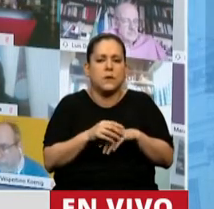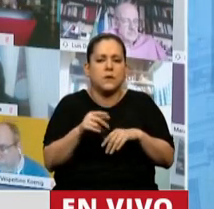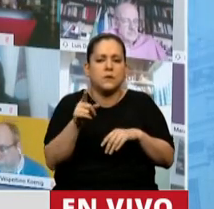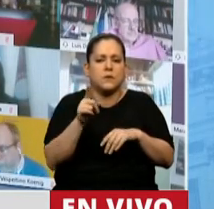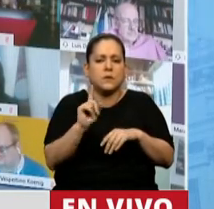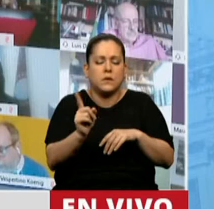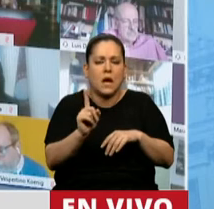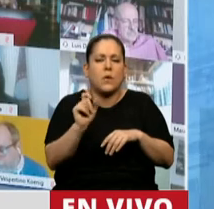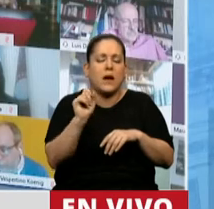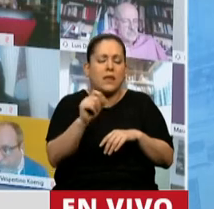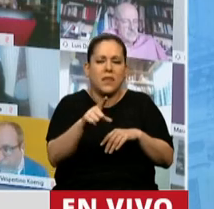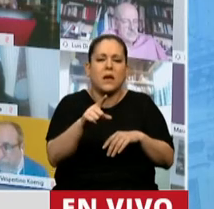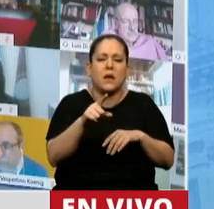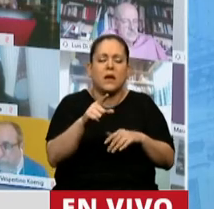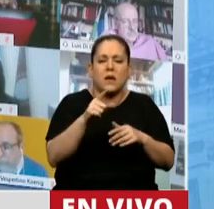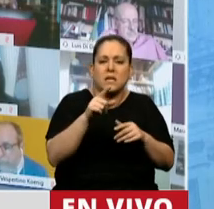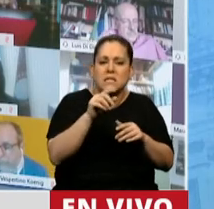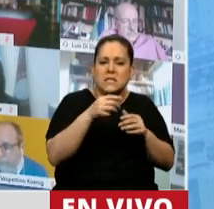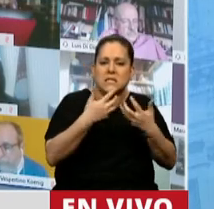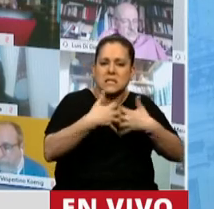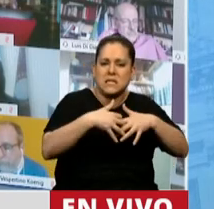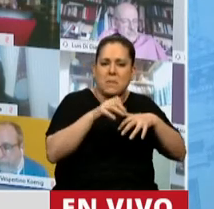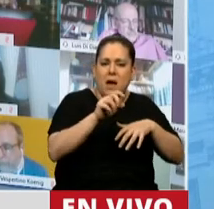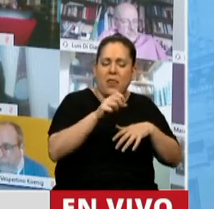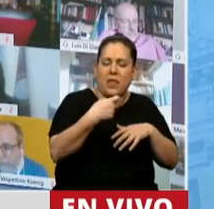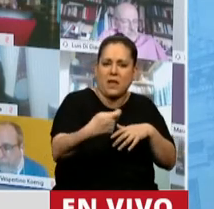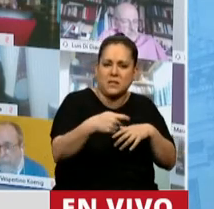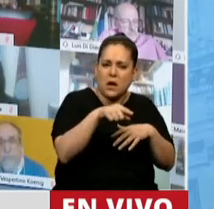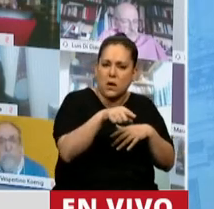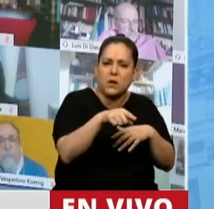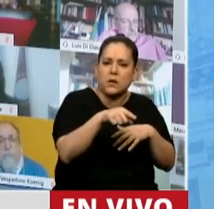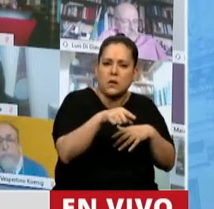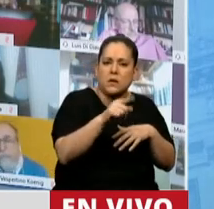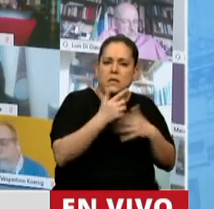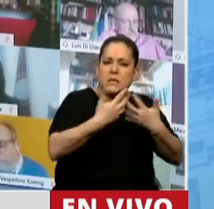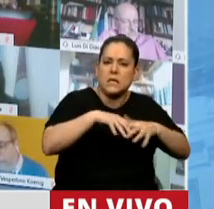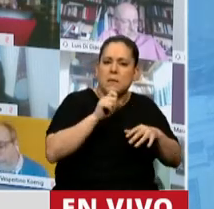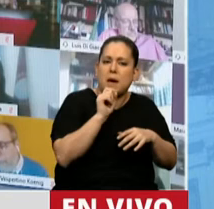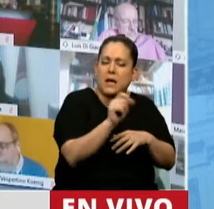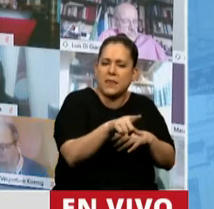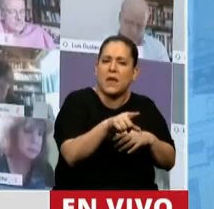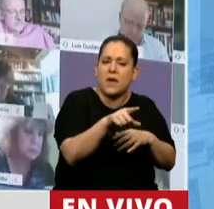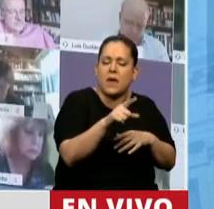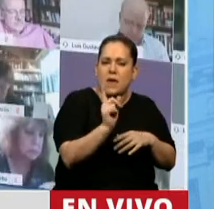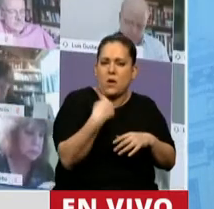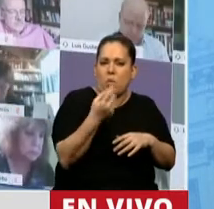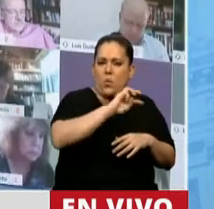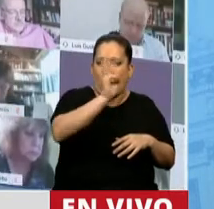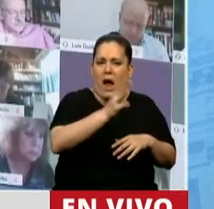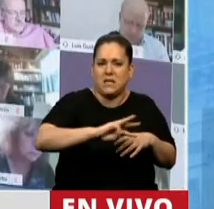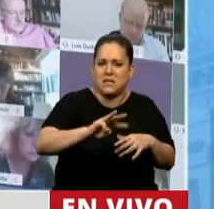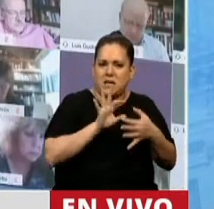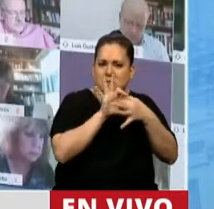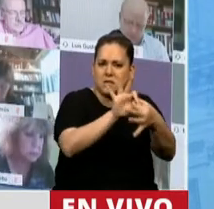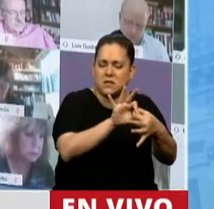que no era sino avanzar en el desguase del sistema de rasguro, ese sistema que tiene nuestro sistema jubilatorio y